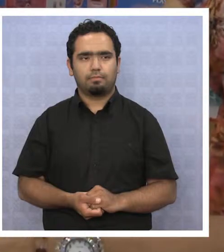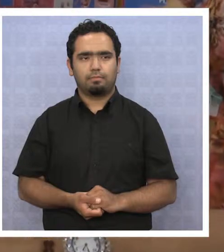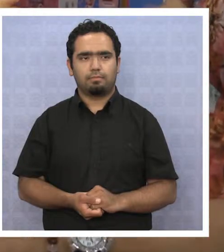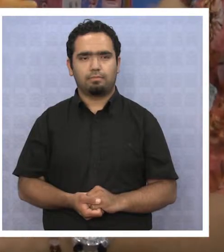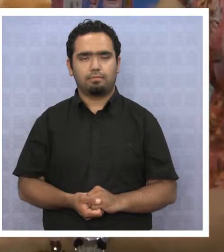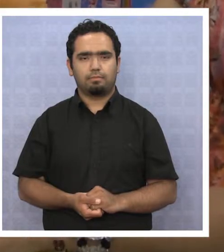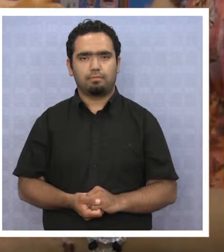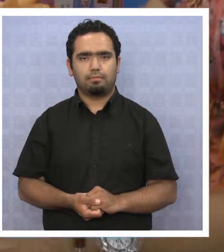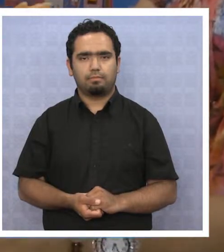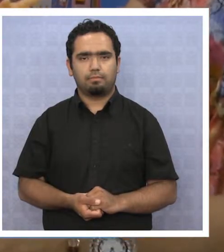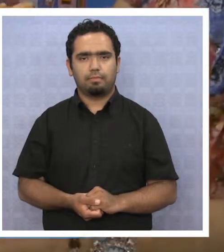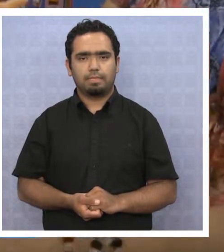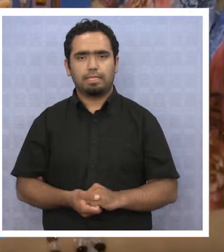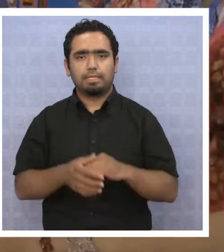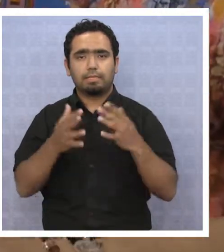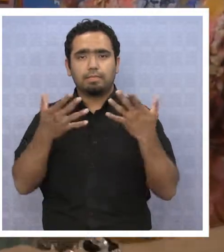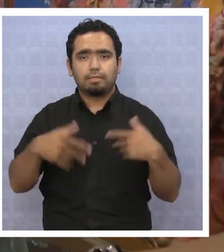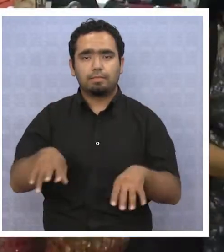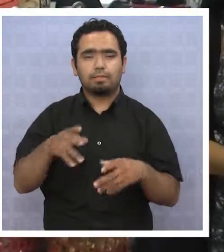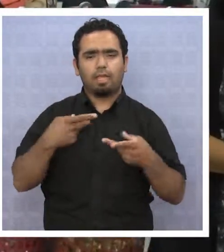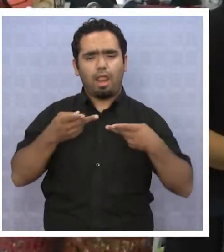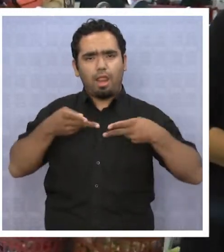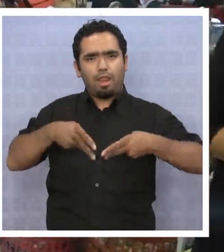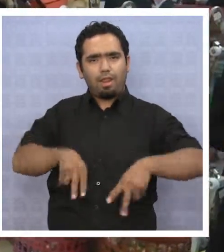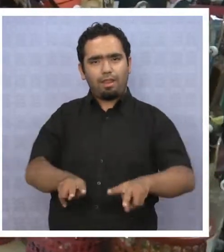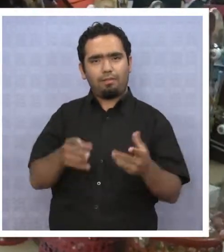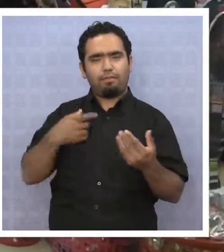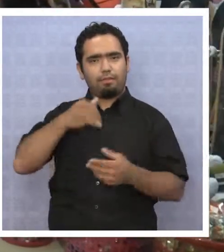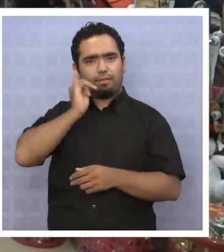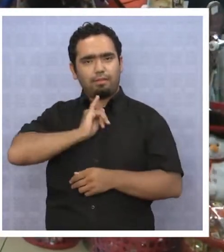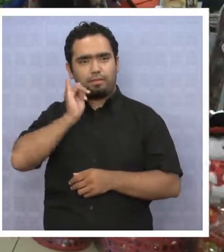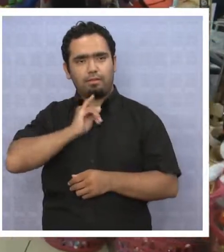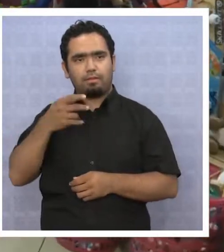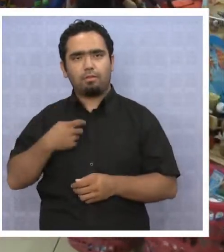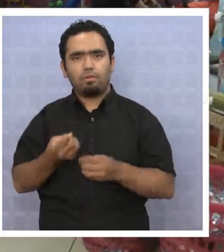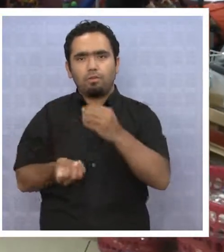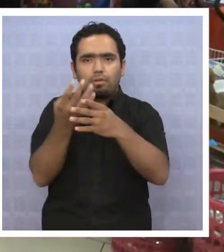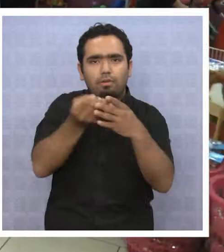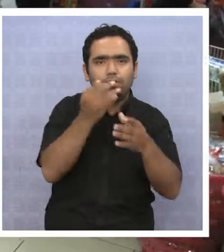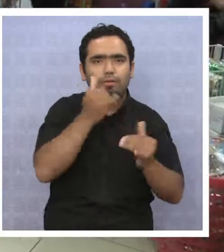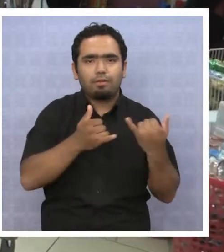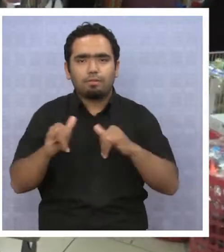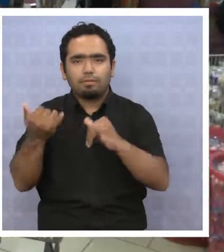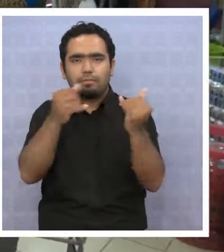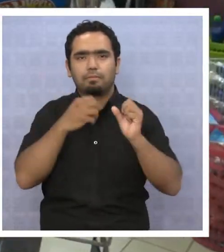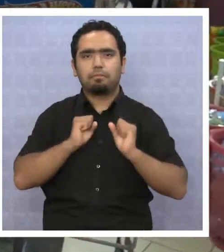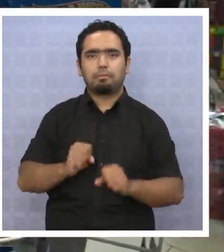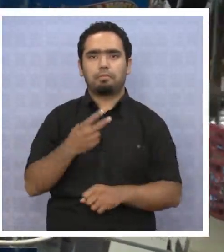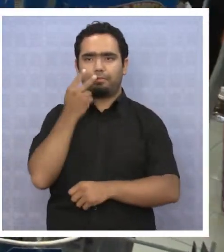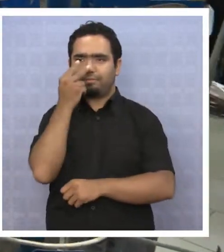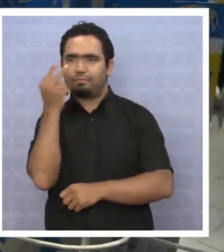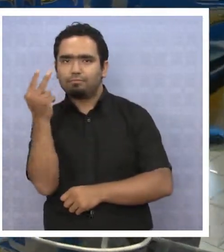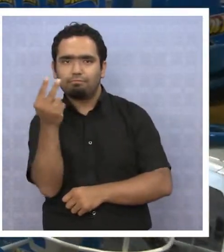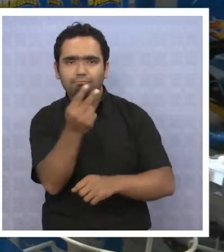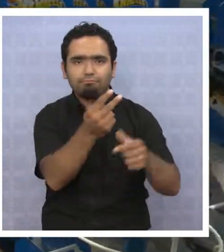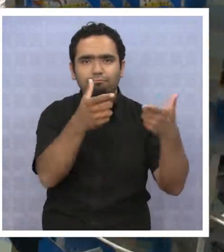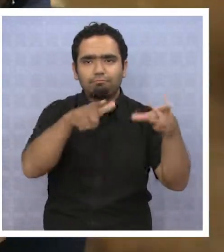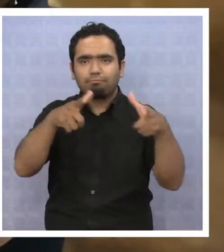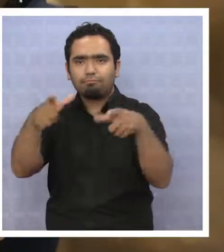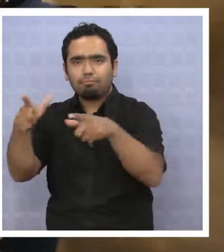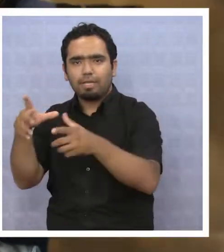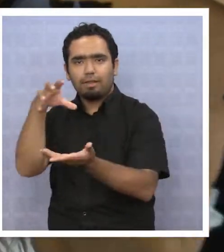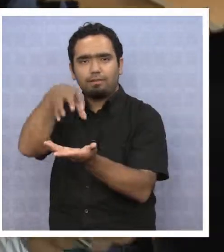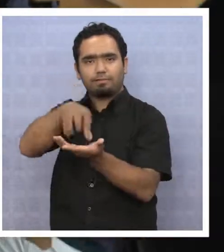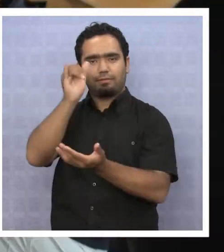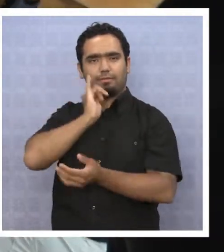La fiebre navideña ya llegó a Iquique. Novedades y clásicos en juguetes se pueden apreciar en las principales tiendas y jugueterías de la ciudad.